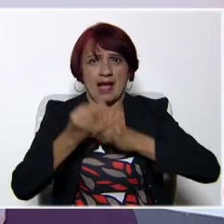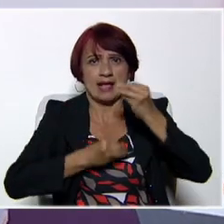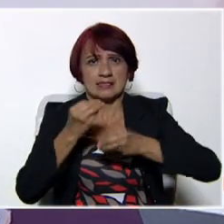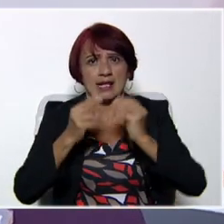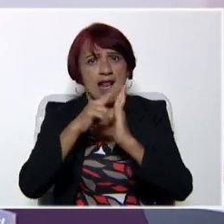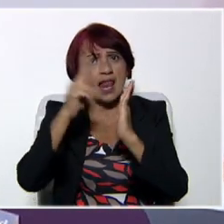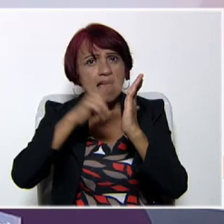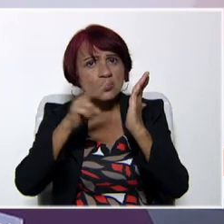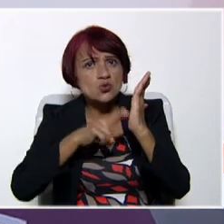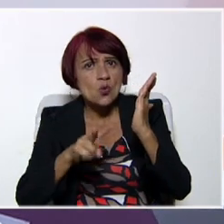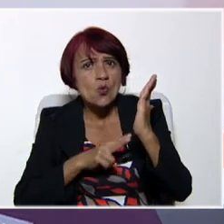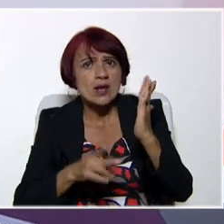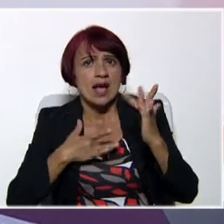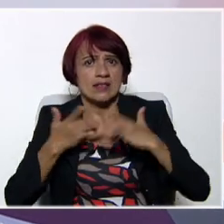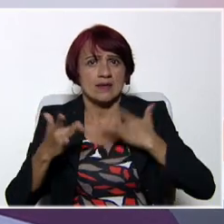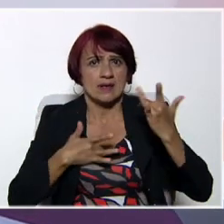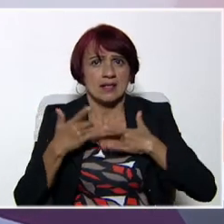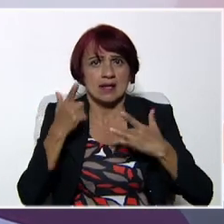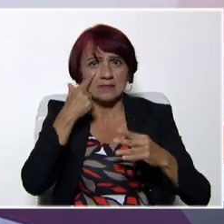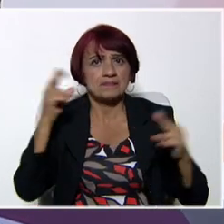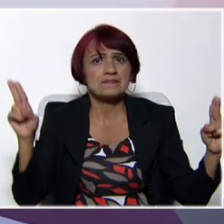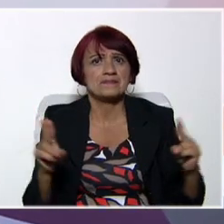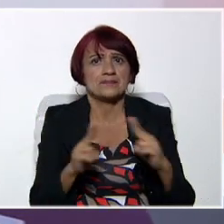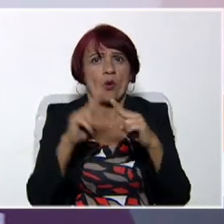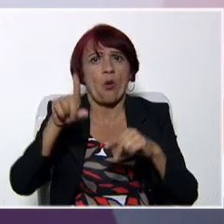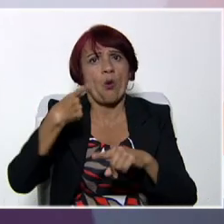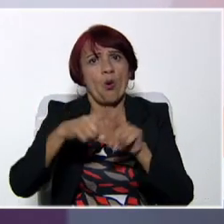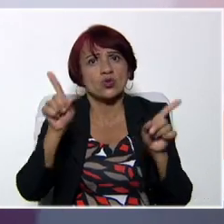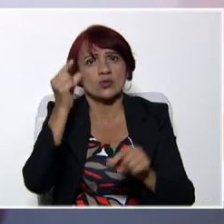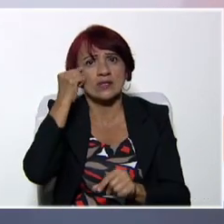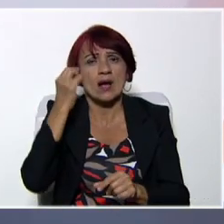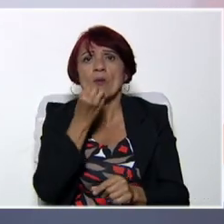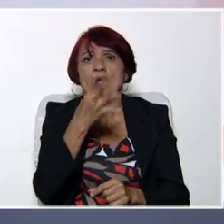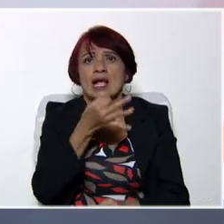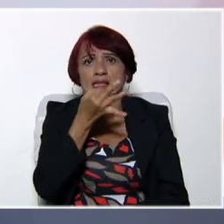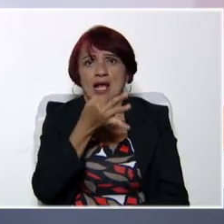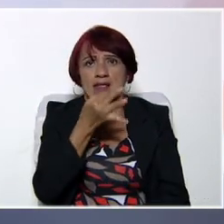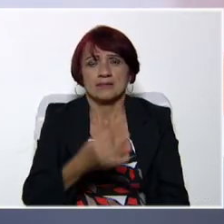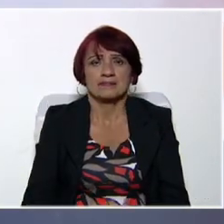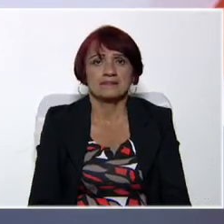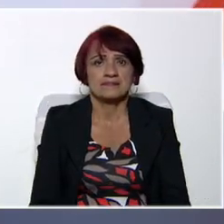lecturas y actividades y nos vemos en una próxima ocasión. Buenas tardes.